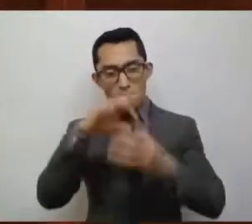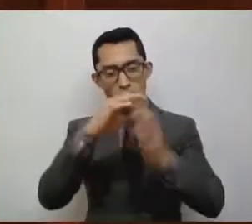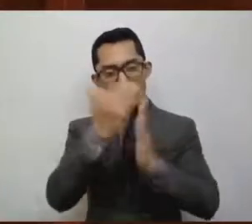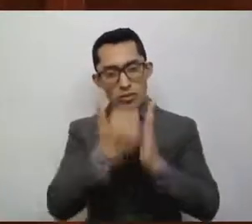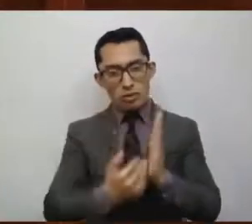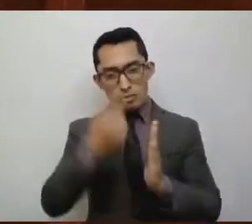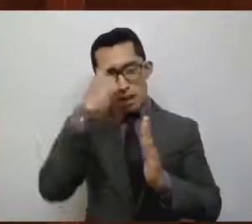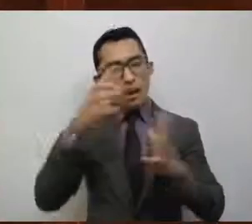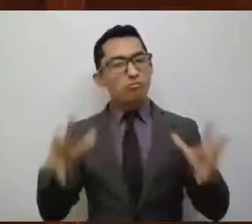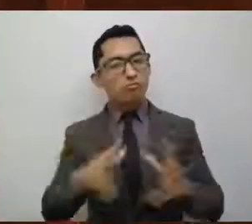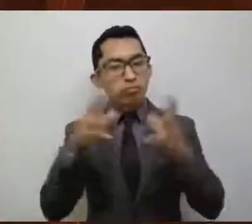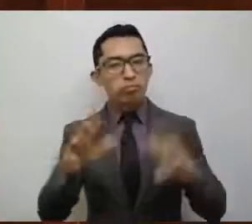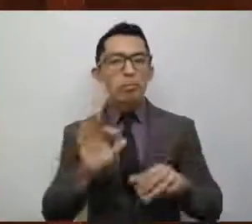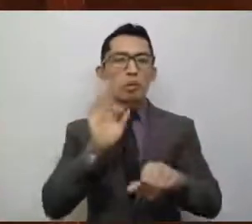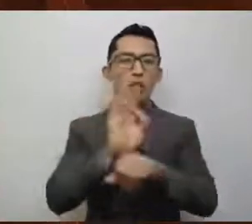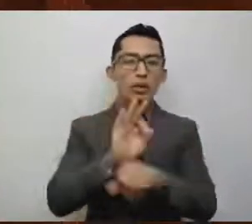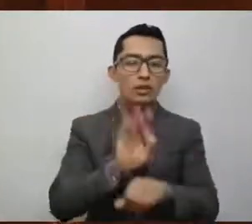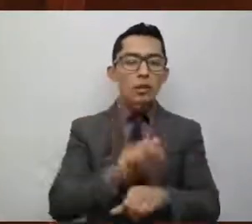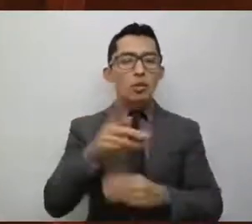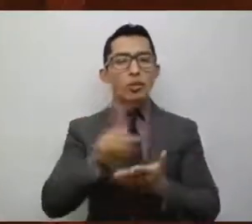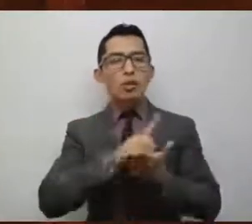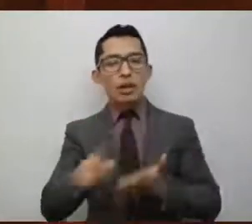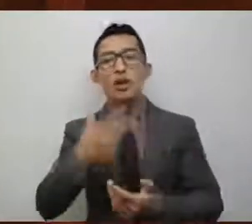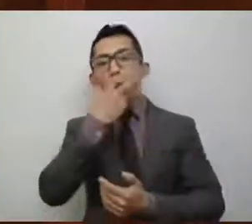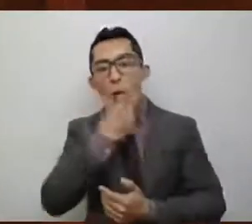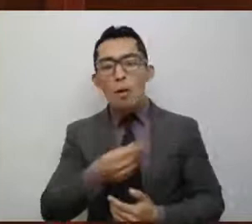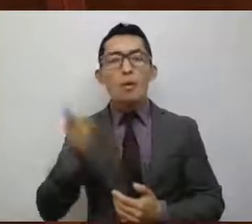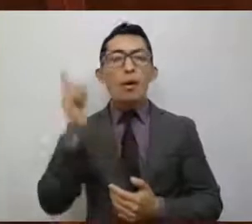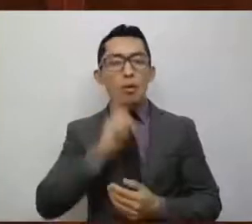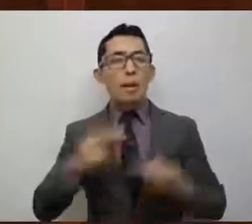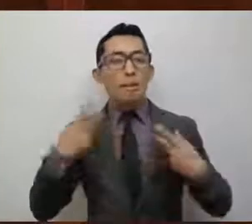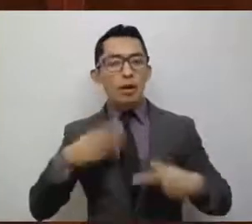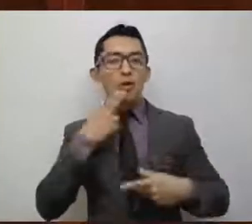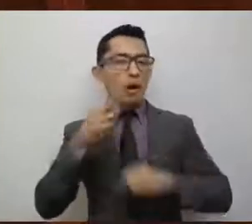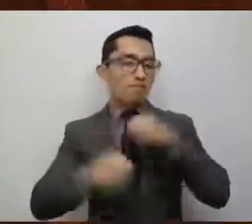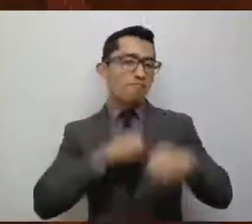fomento, protección y derecho de las y los ciclistas.